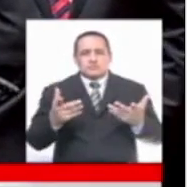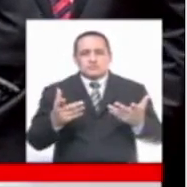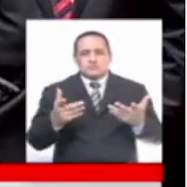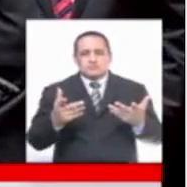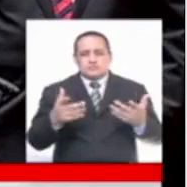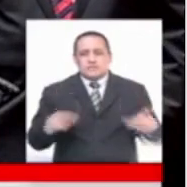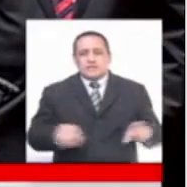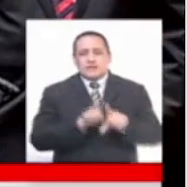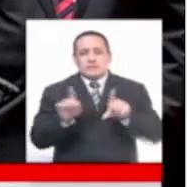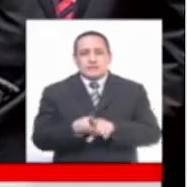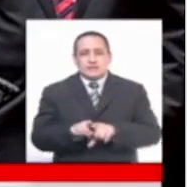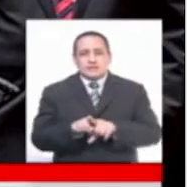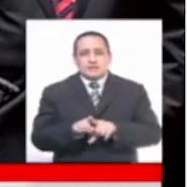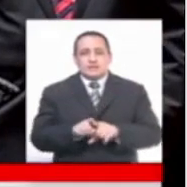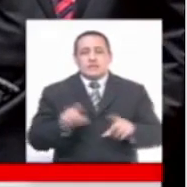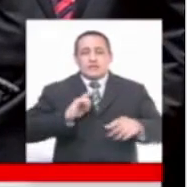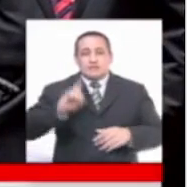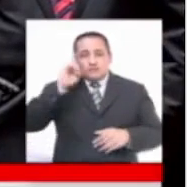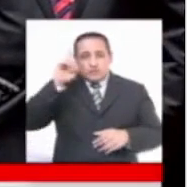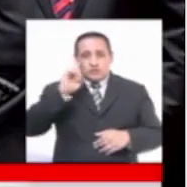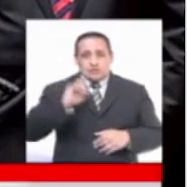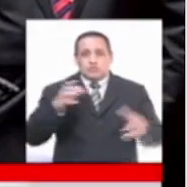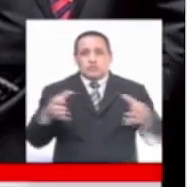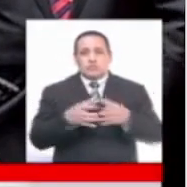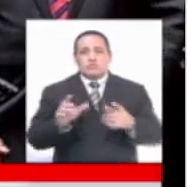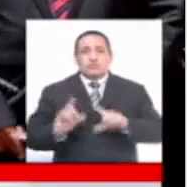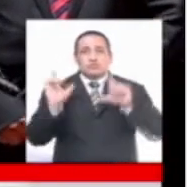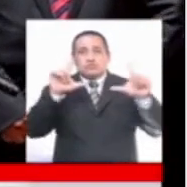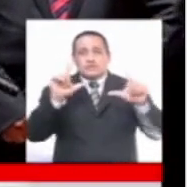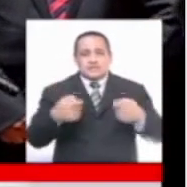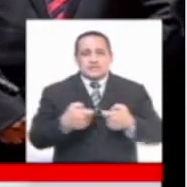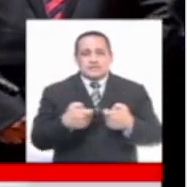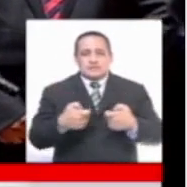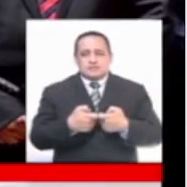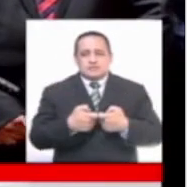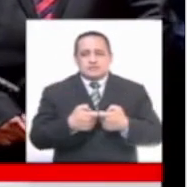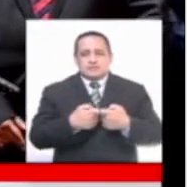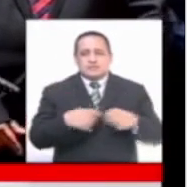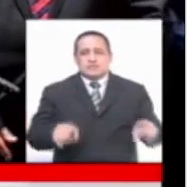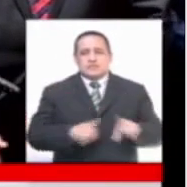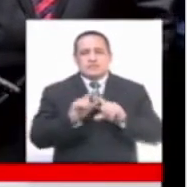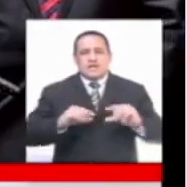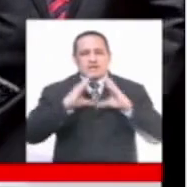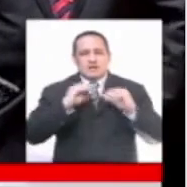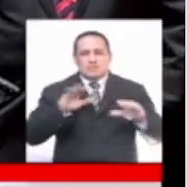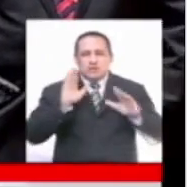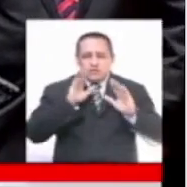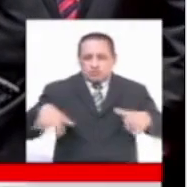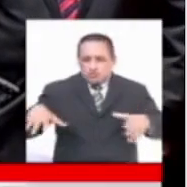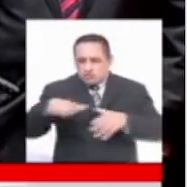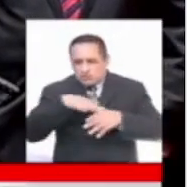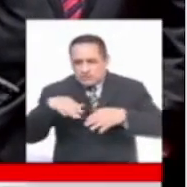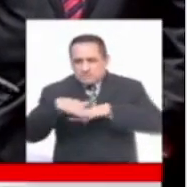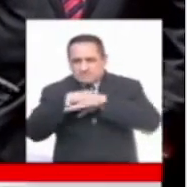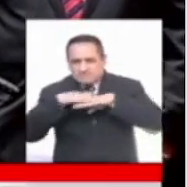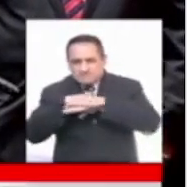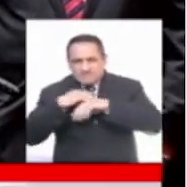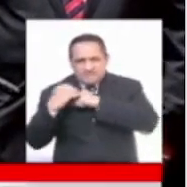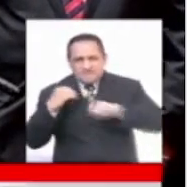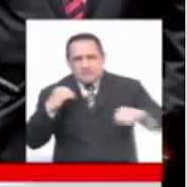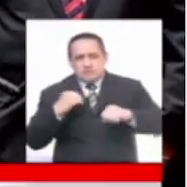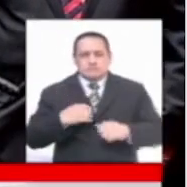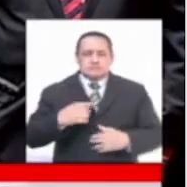también la Fundación Neumann puso en su página Hablar de un complot realmente, amigo,